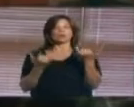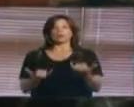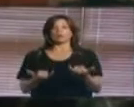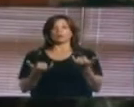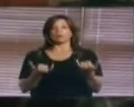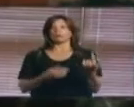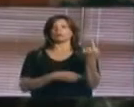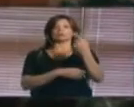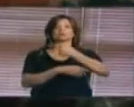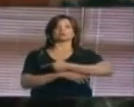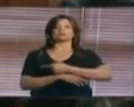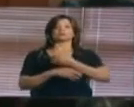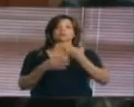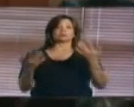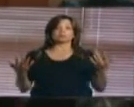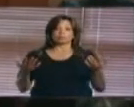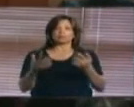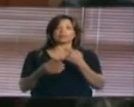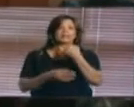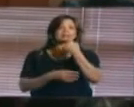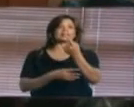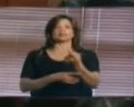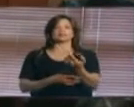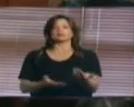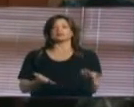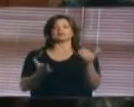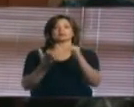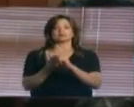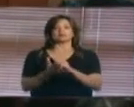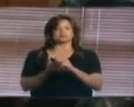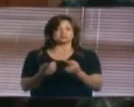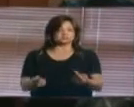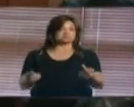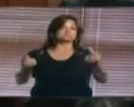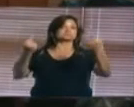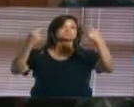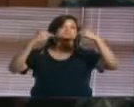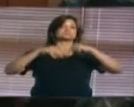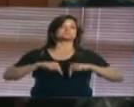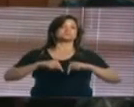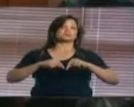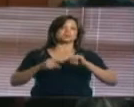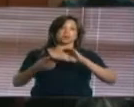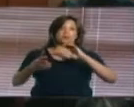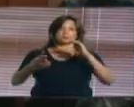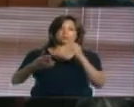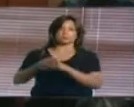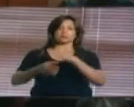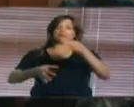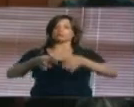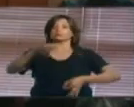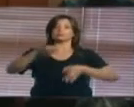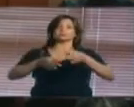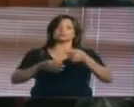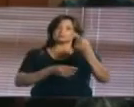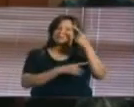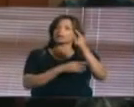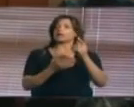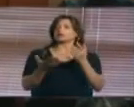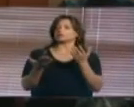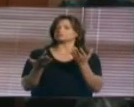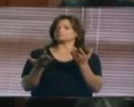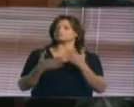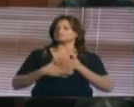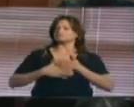hoy les reitero que vine al Poder Judicial a servir